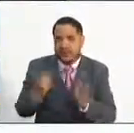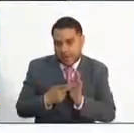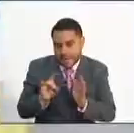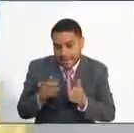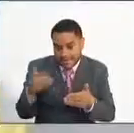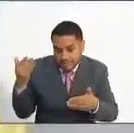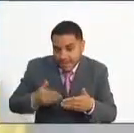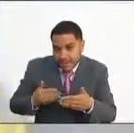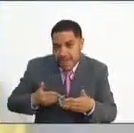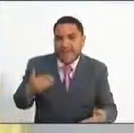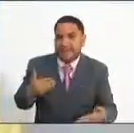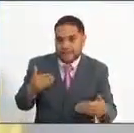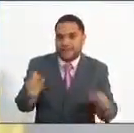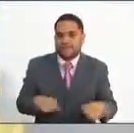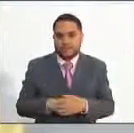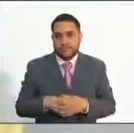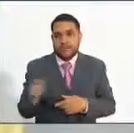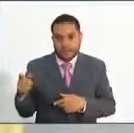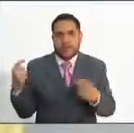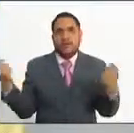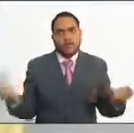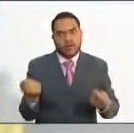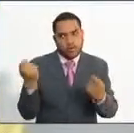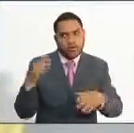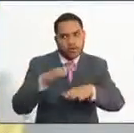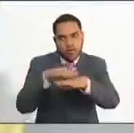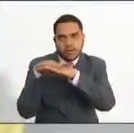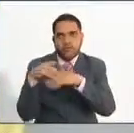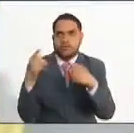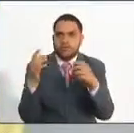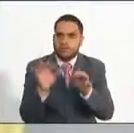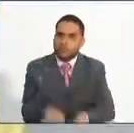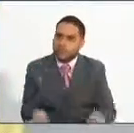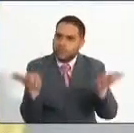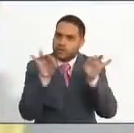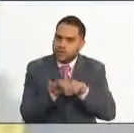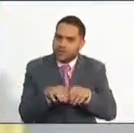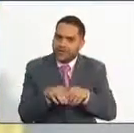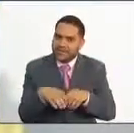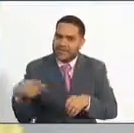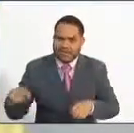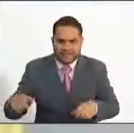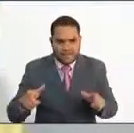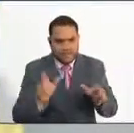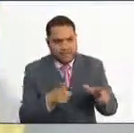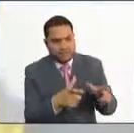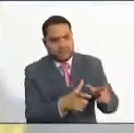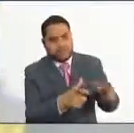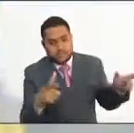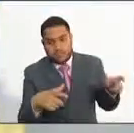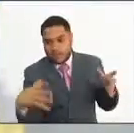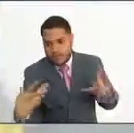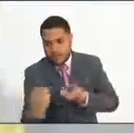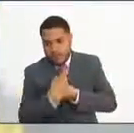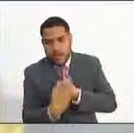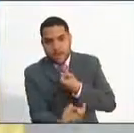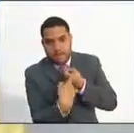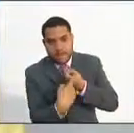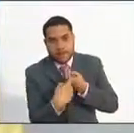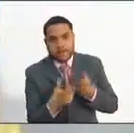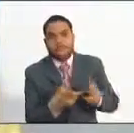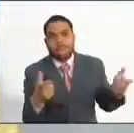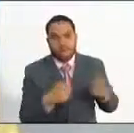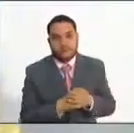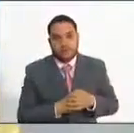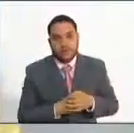Bueno, la verdad es que son convocatorias muy importantes, se requiere una gran cantidad de personas que se vinculen y qué bueno que